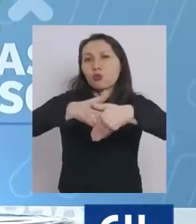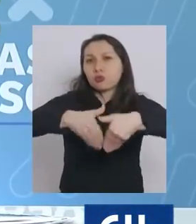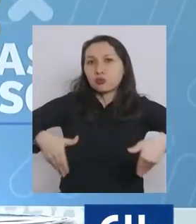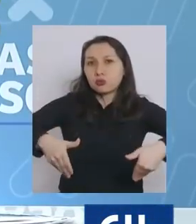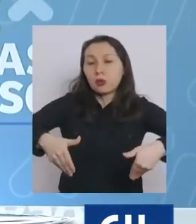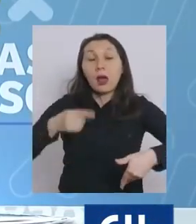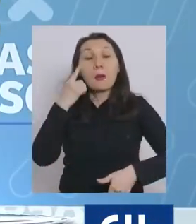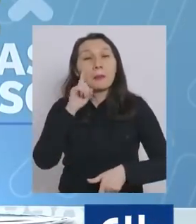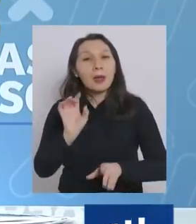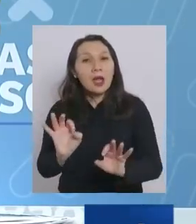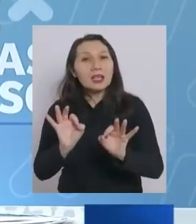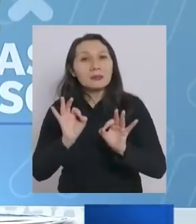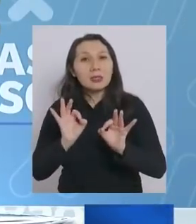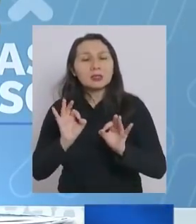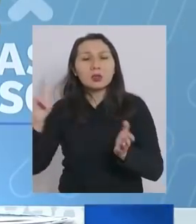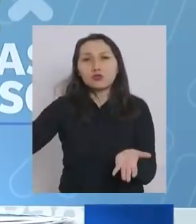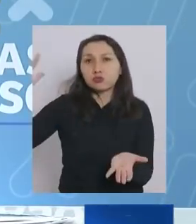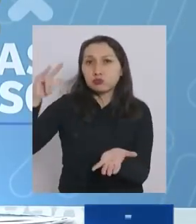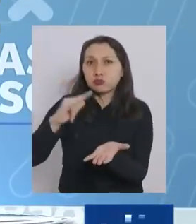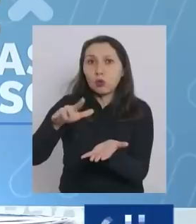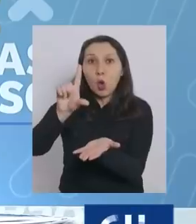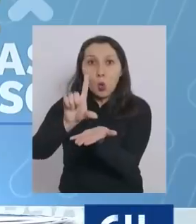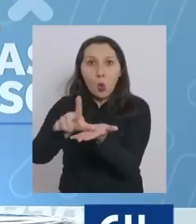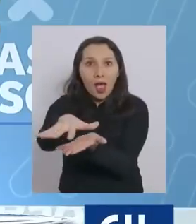pero especialmente en el aeropuerto